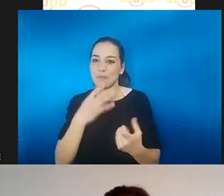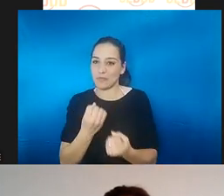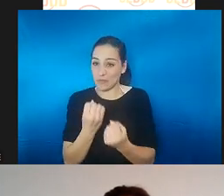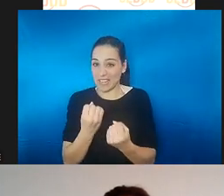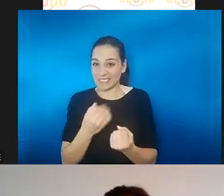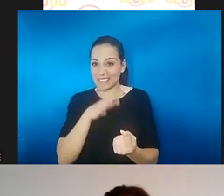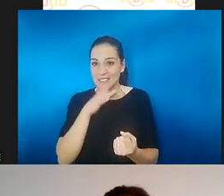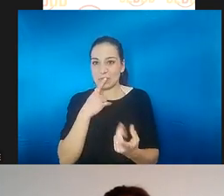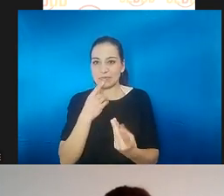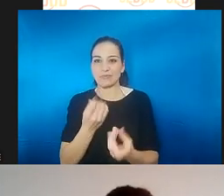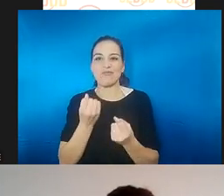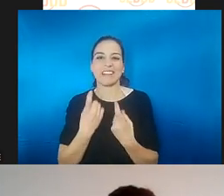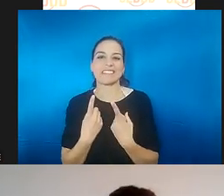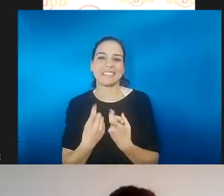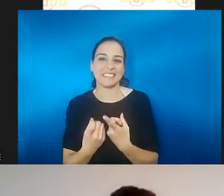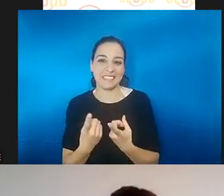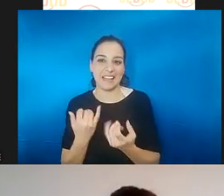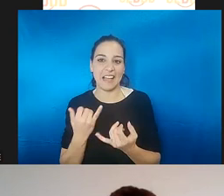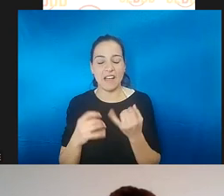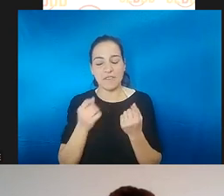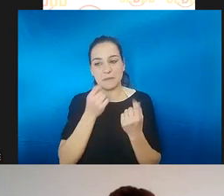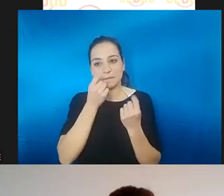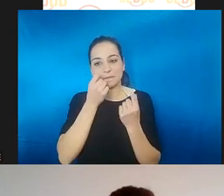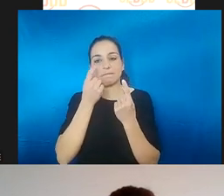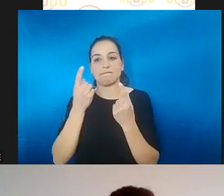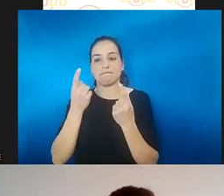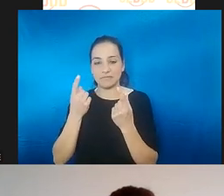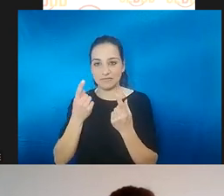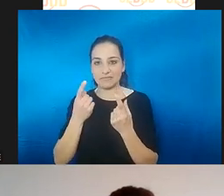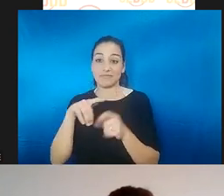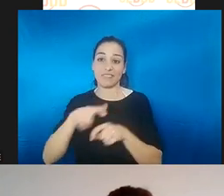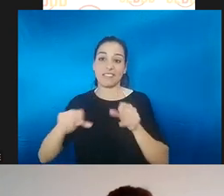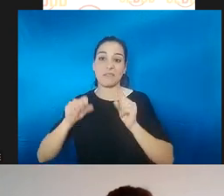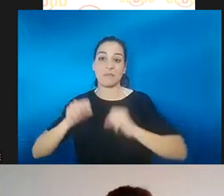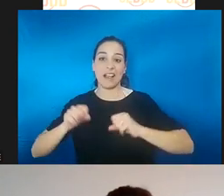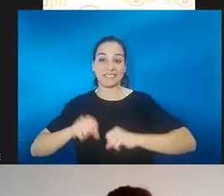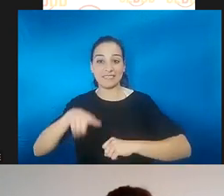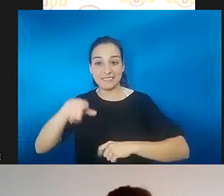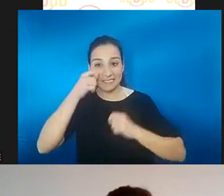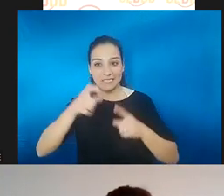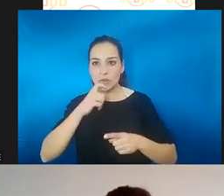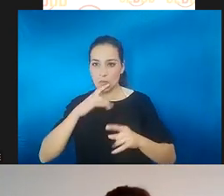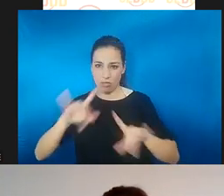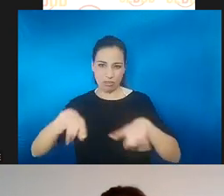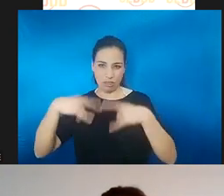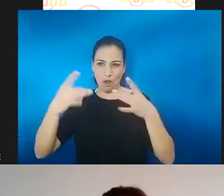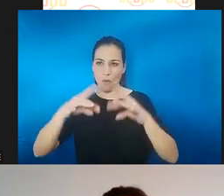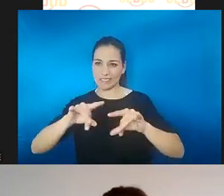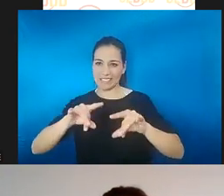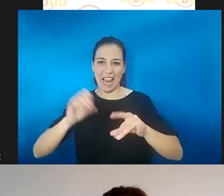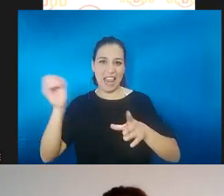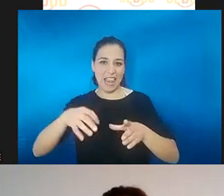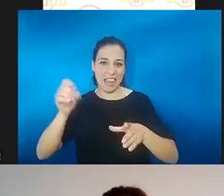progresivo, ni siquiera nos vamos dando cuenta, y las personas mayores muchas veces os daréis cuenta que echan mucha más sal a la comida, por ejemplo, ¿verdad?